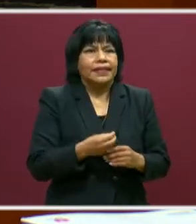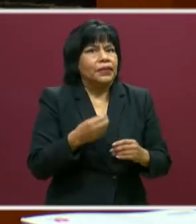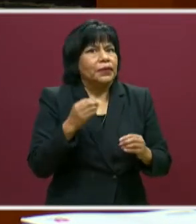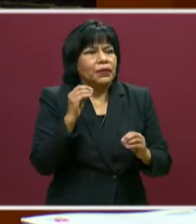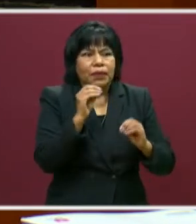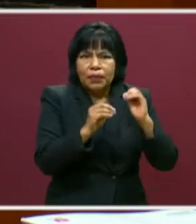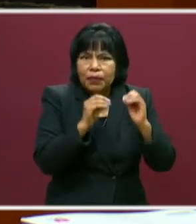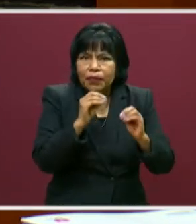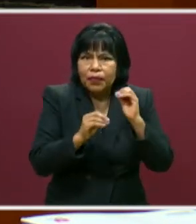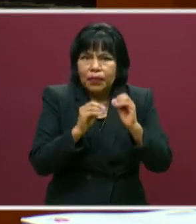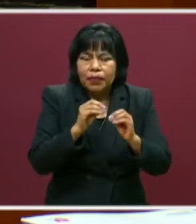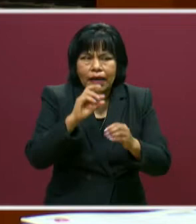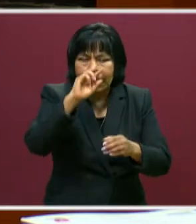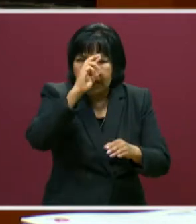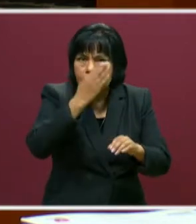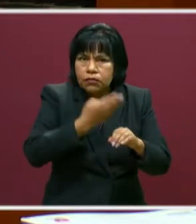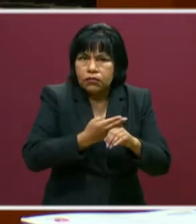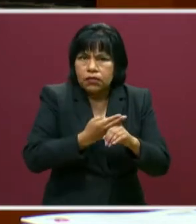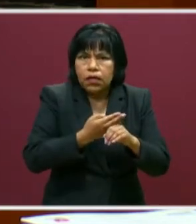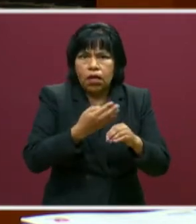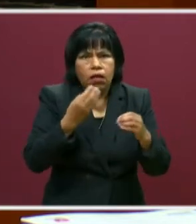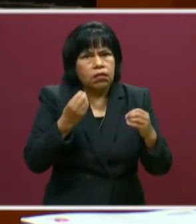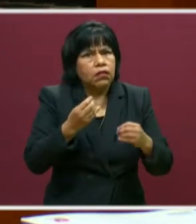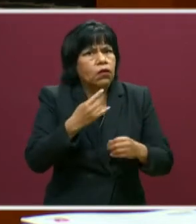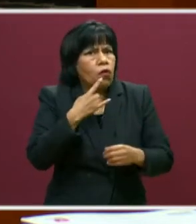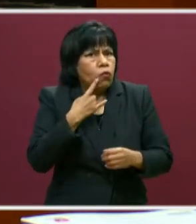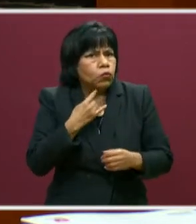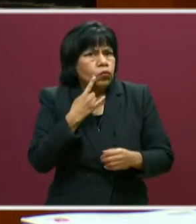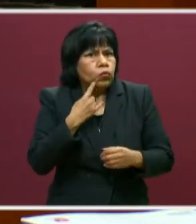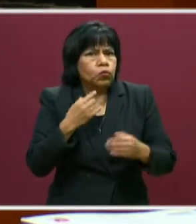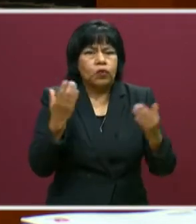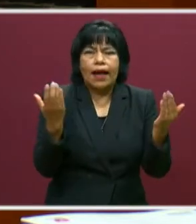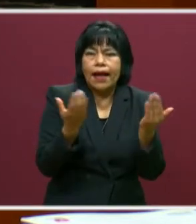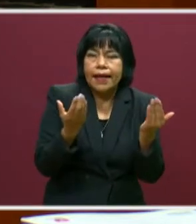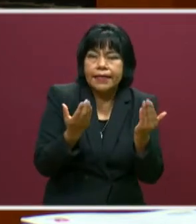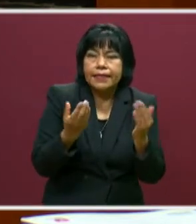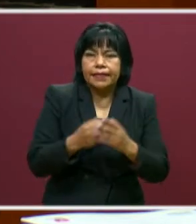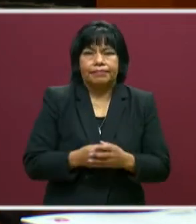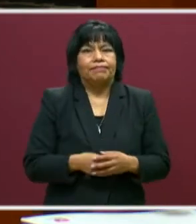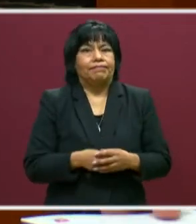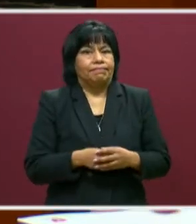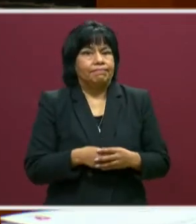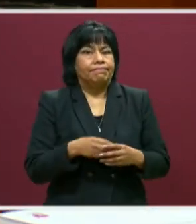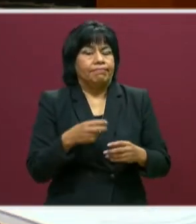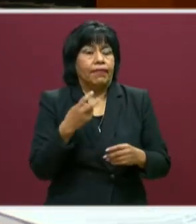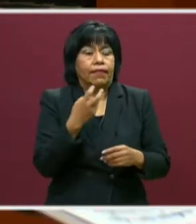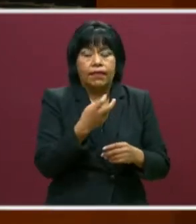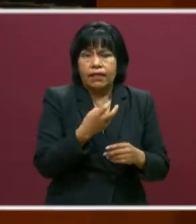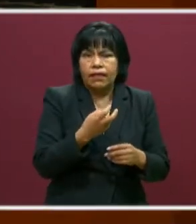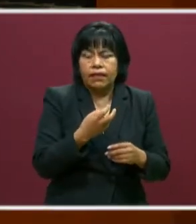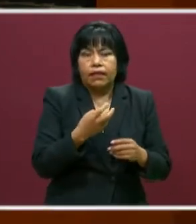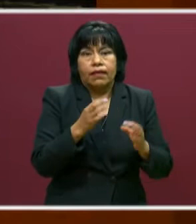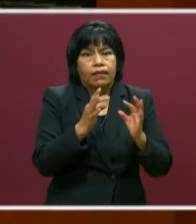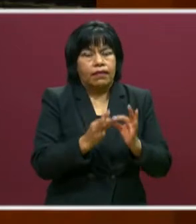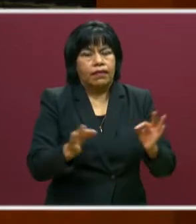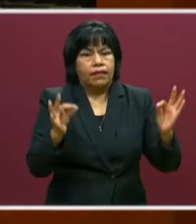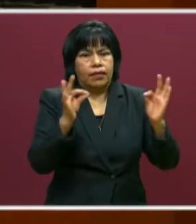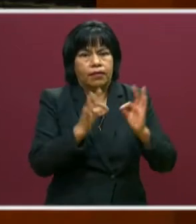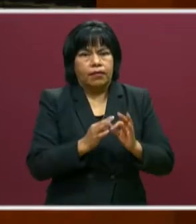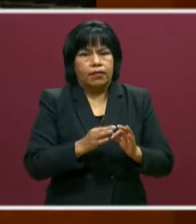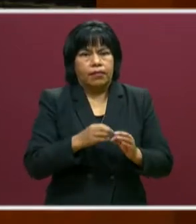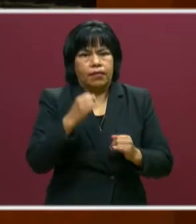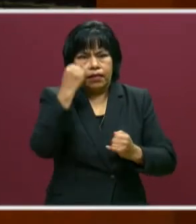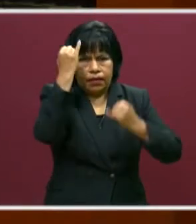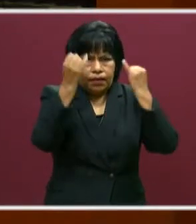delicadeza, con mucha responsabilidad y mucho esfuerzo. Y obviamente tiene un fundamento. Les voy a recomendar otro